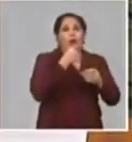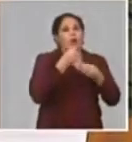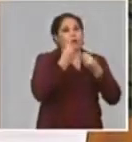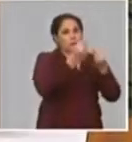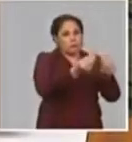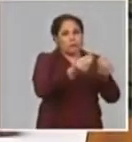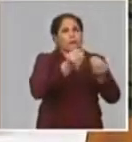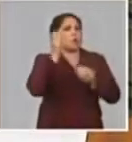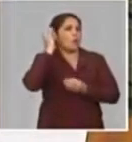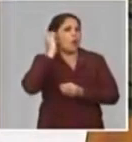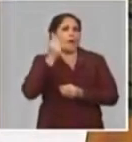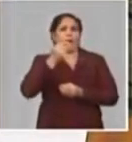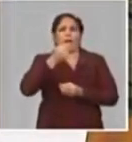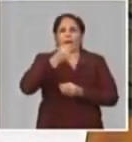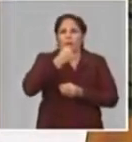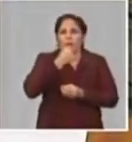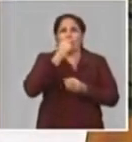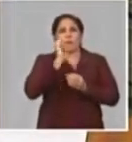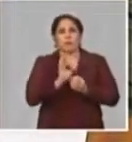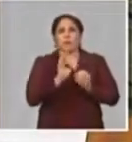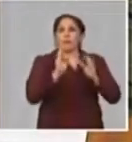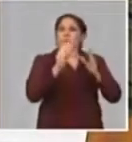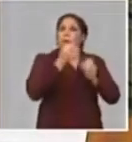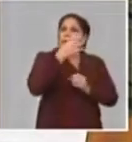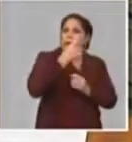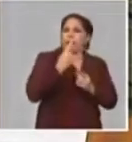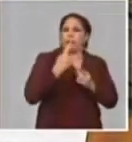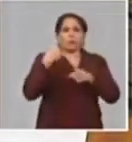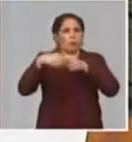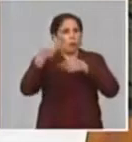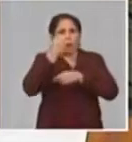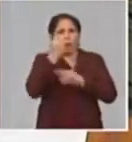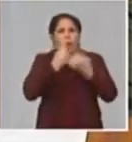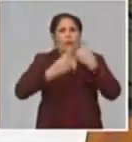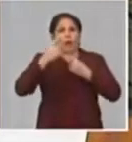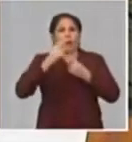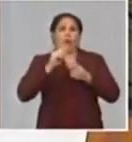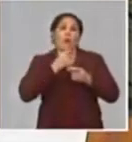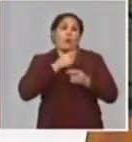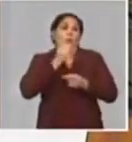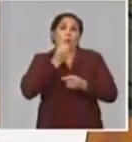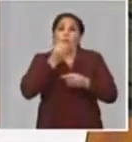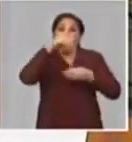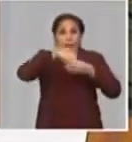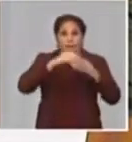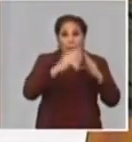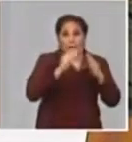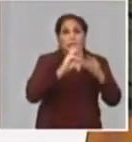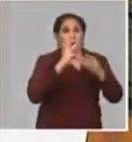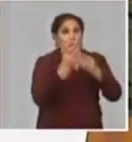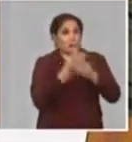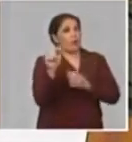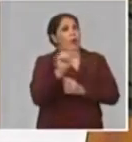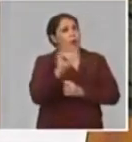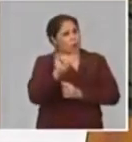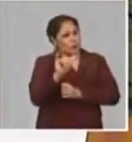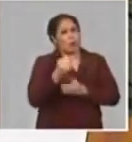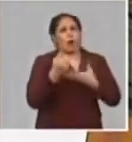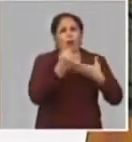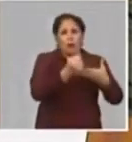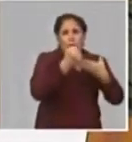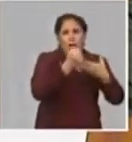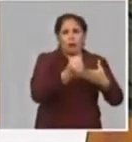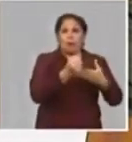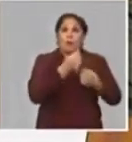mujeres, a los ancianos y también a personas que tienen un cuadro clínico de alguna manera desfavorable a lo que ataca la